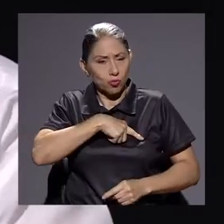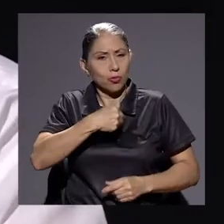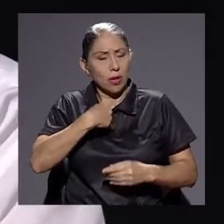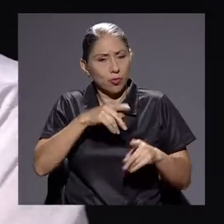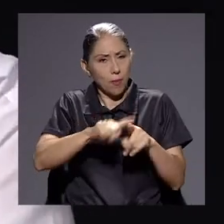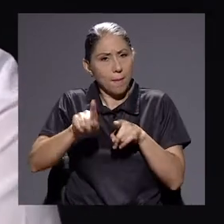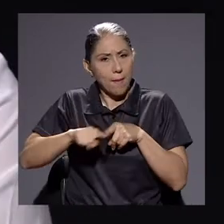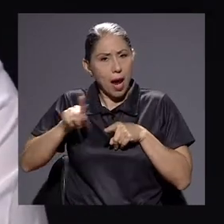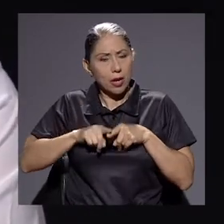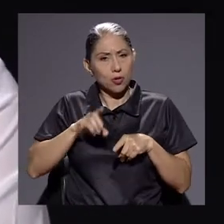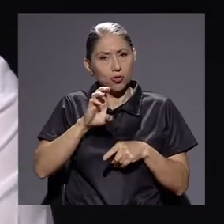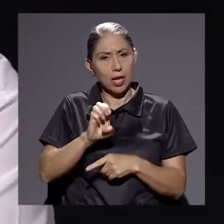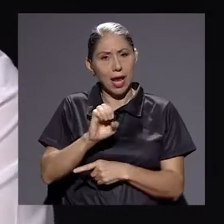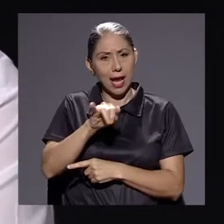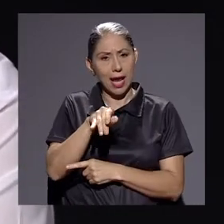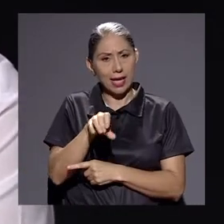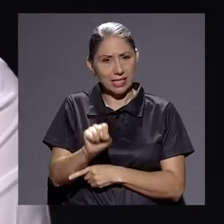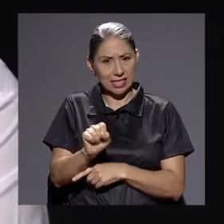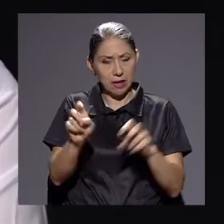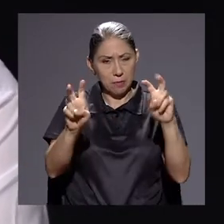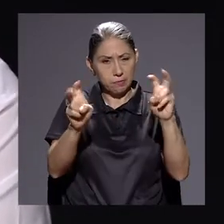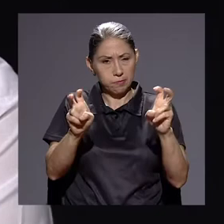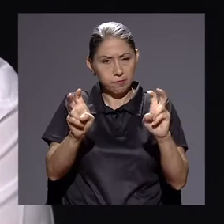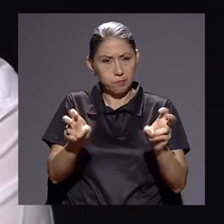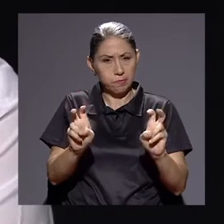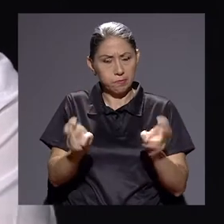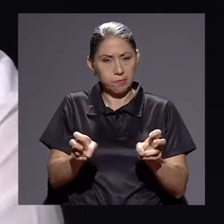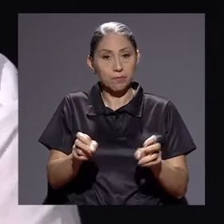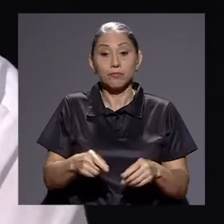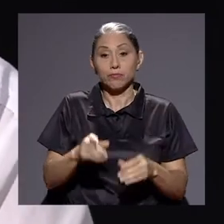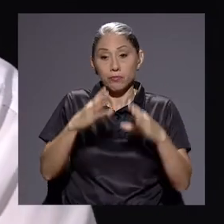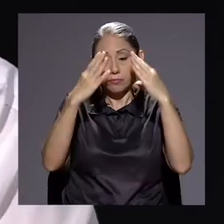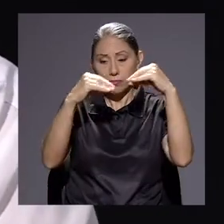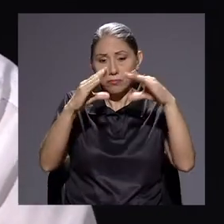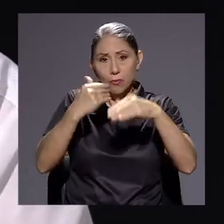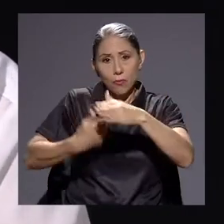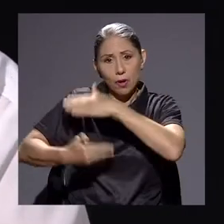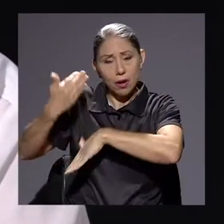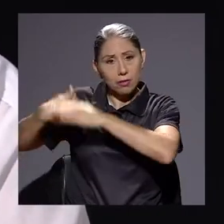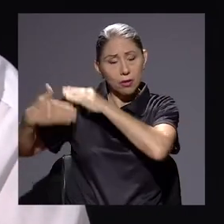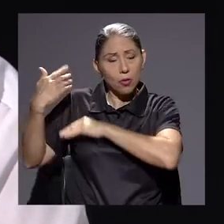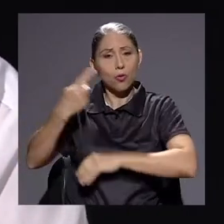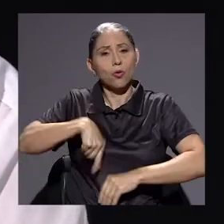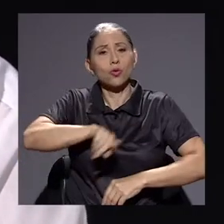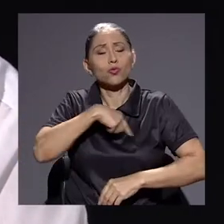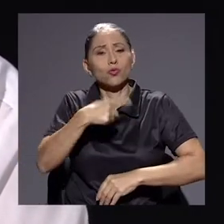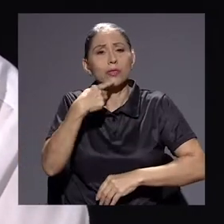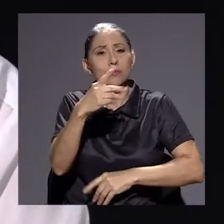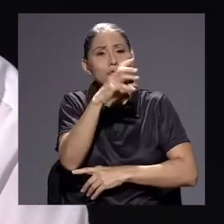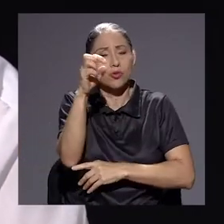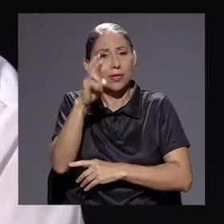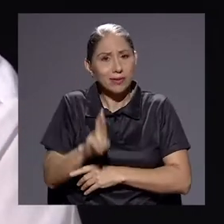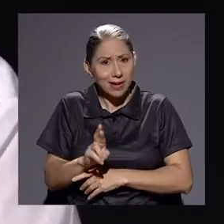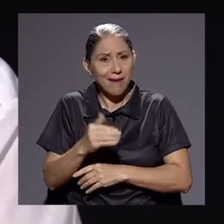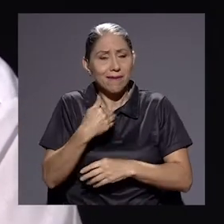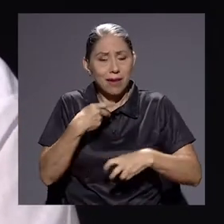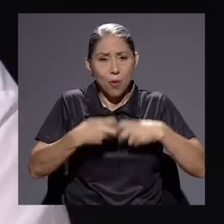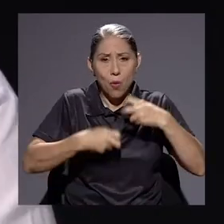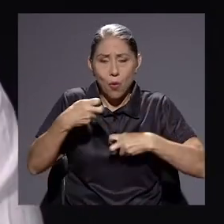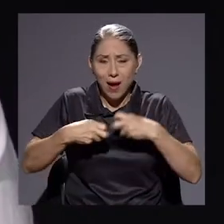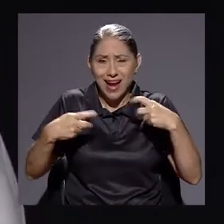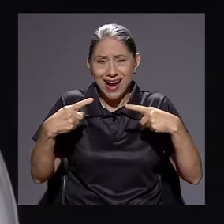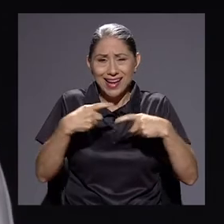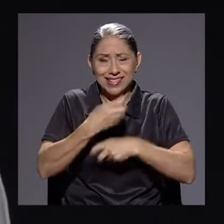Nosotros tenemos varios ejes que yo quisiera comenzar diciendo que en el informe anterior nosotros decíamos que Costa Rica Vida ha sido una crisis